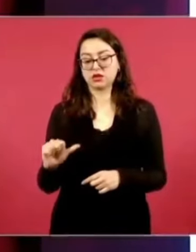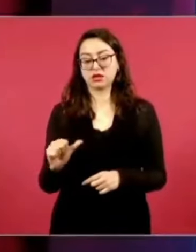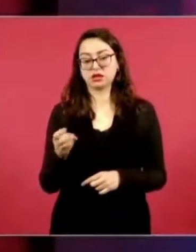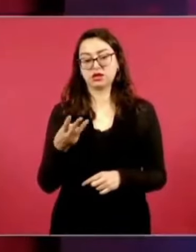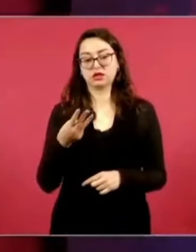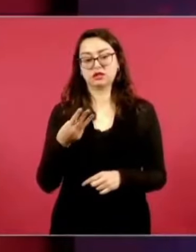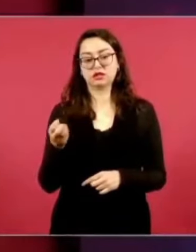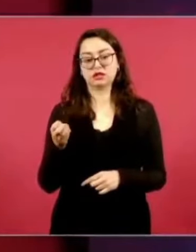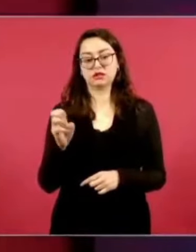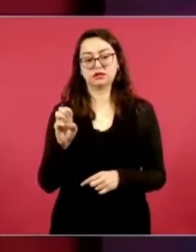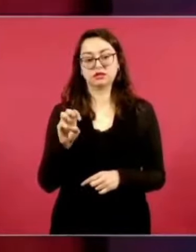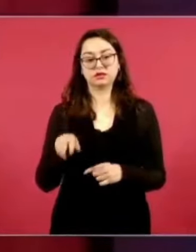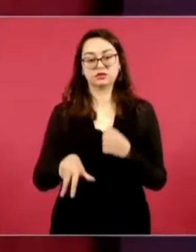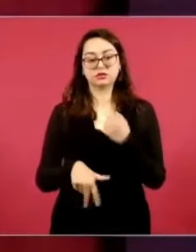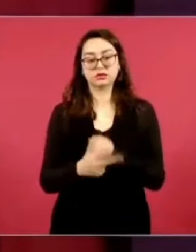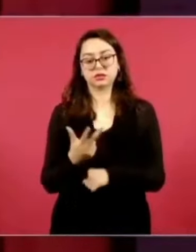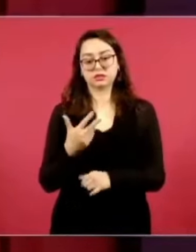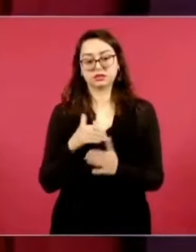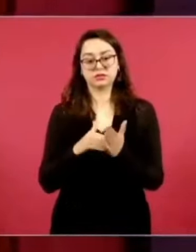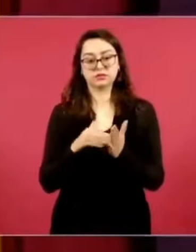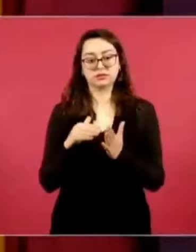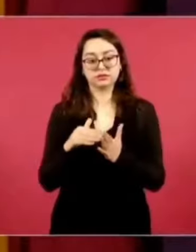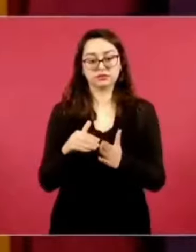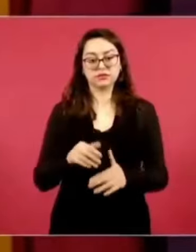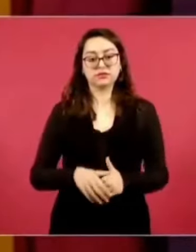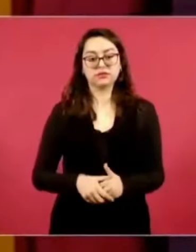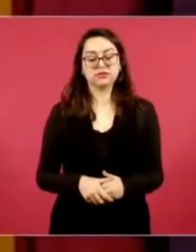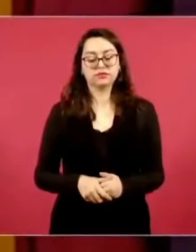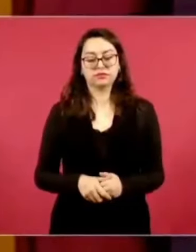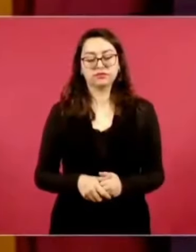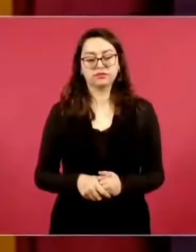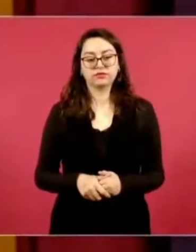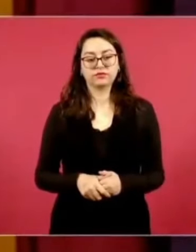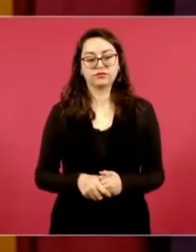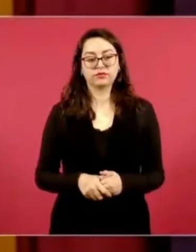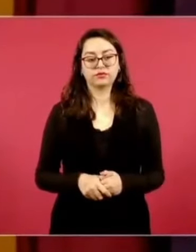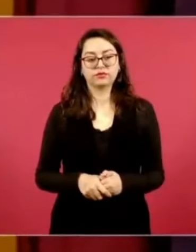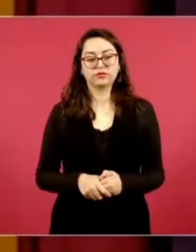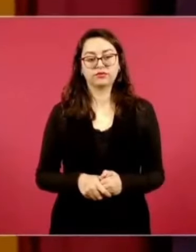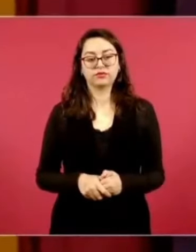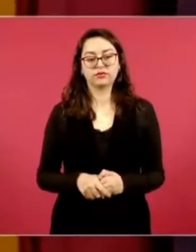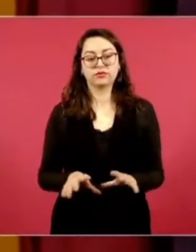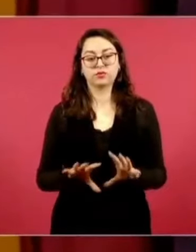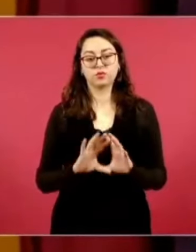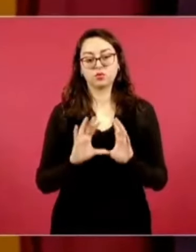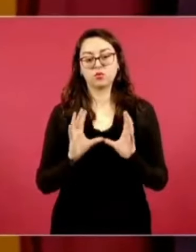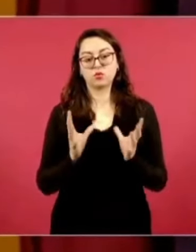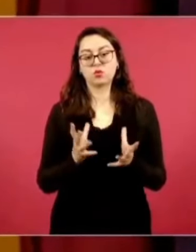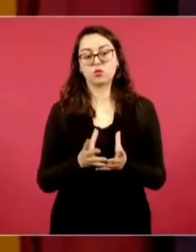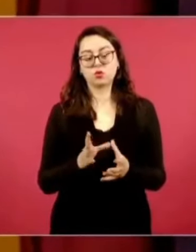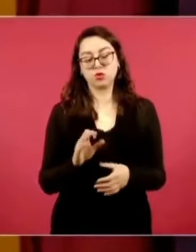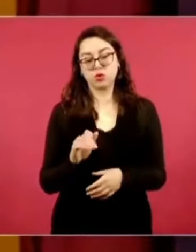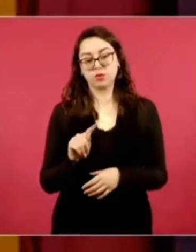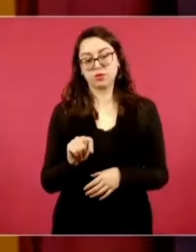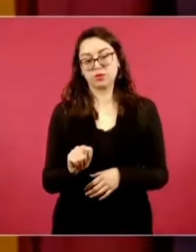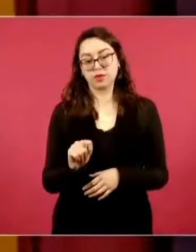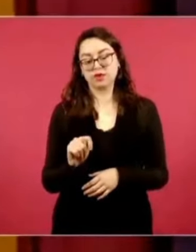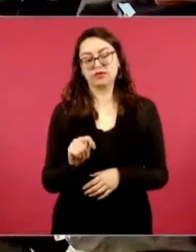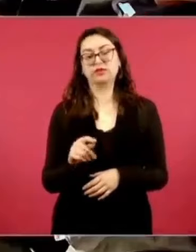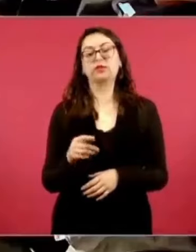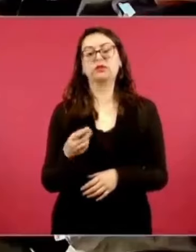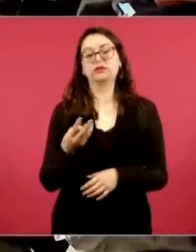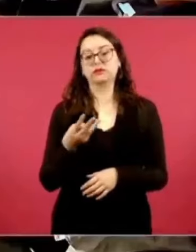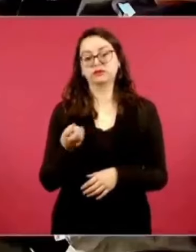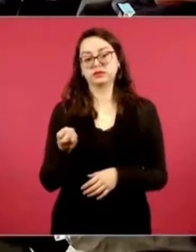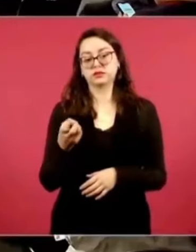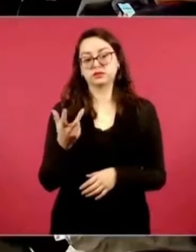trescientos trece millones. Mundo Bet Comercial, trescientos